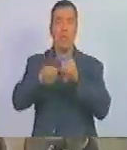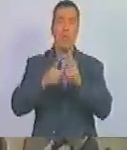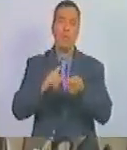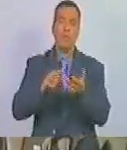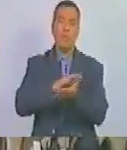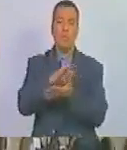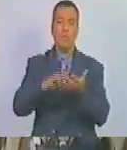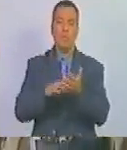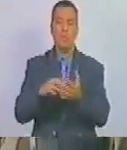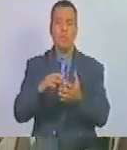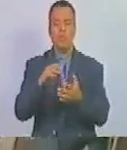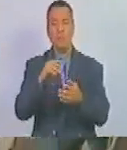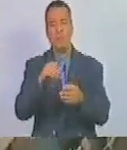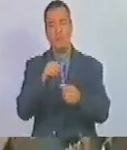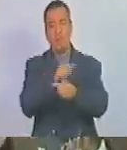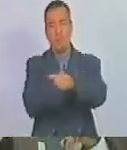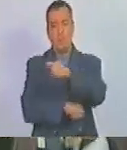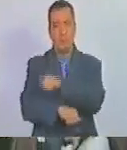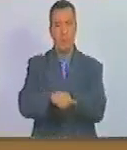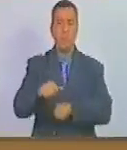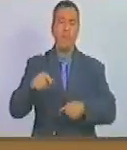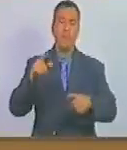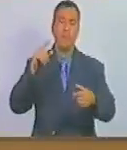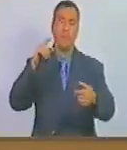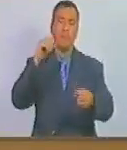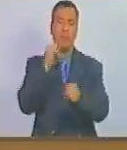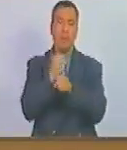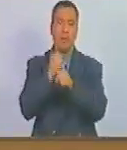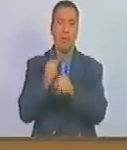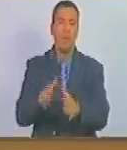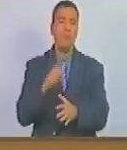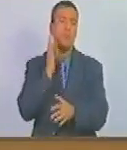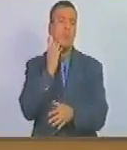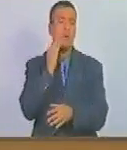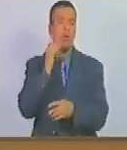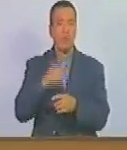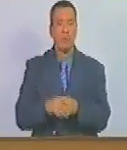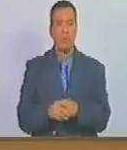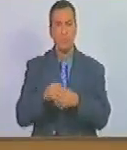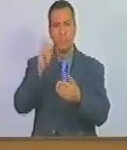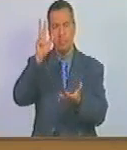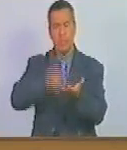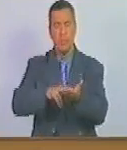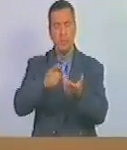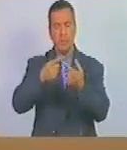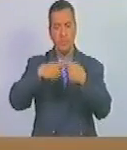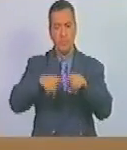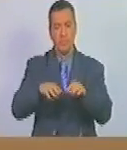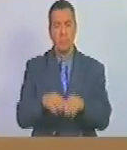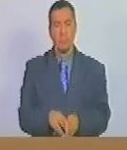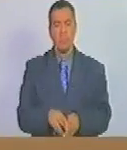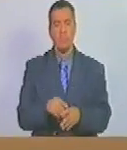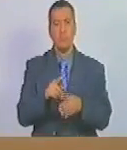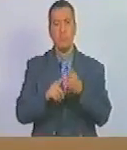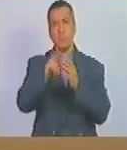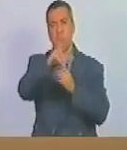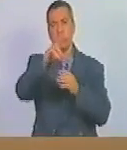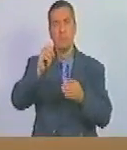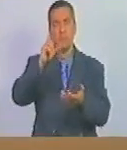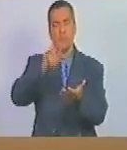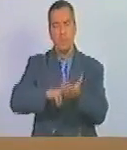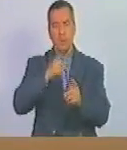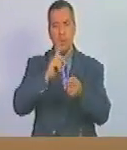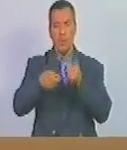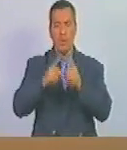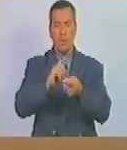accidente de trabajo esto se da lo presidencia en consideración al artículo queda aprobado, siguiente trigésimo, se propone aprobar